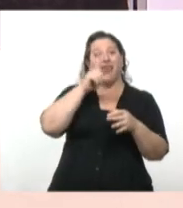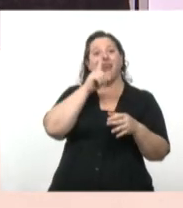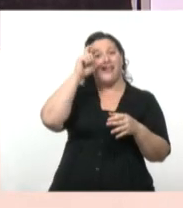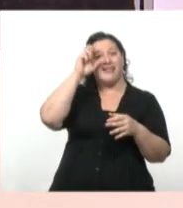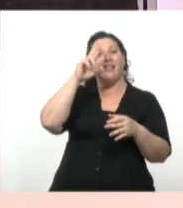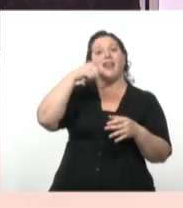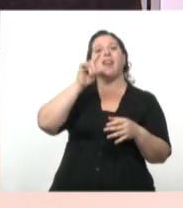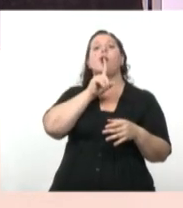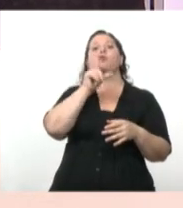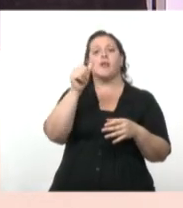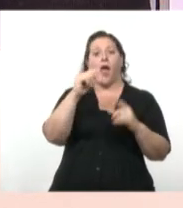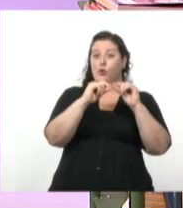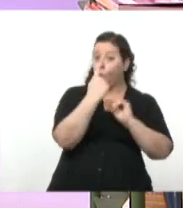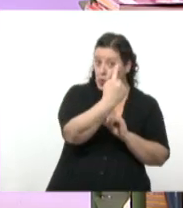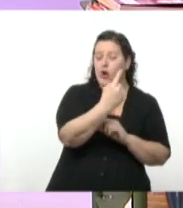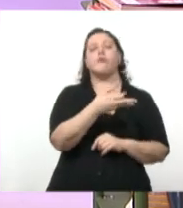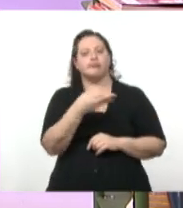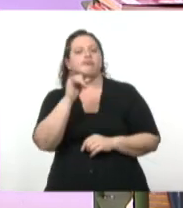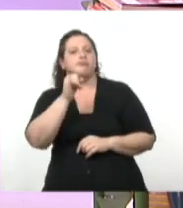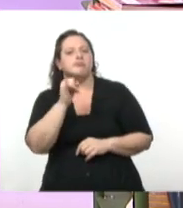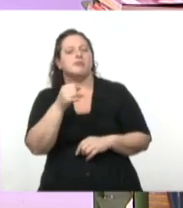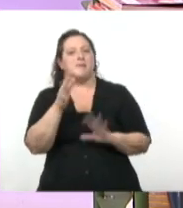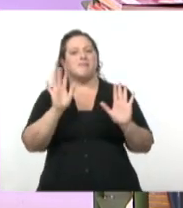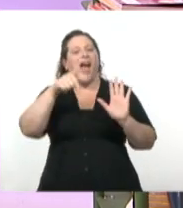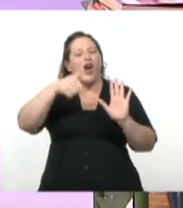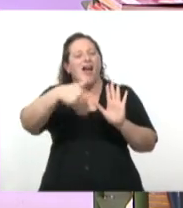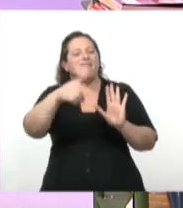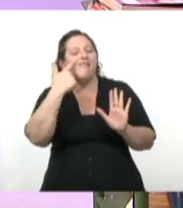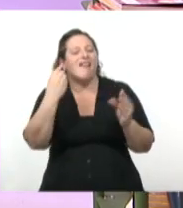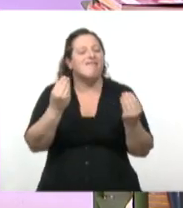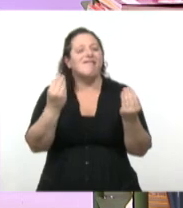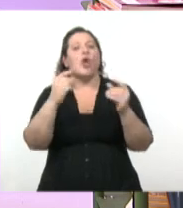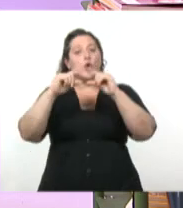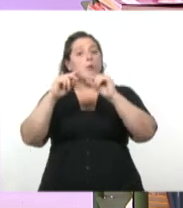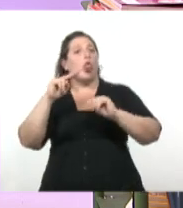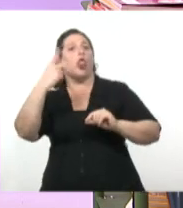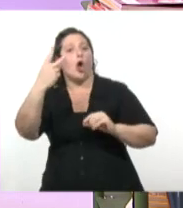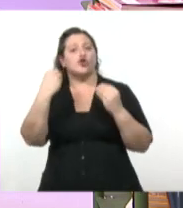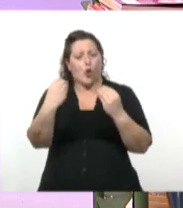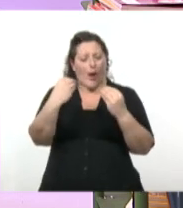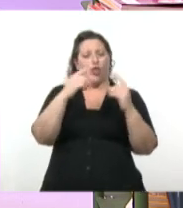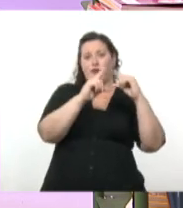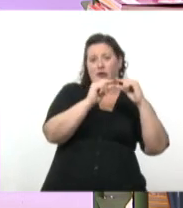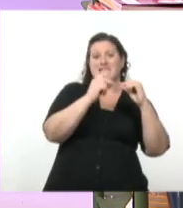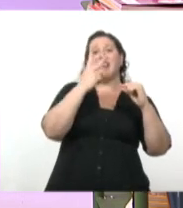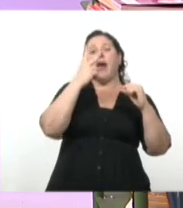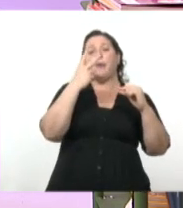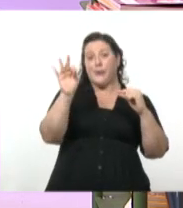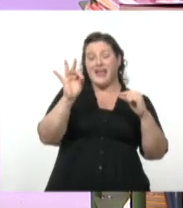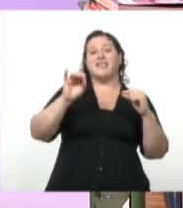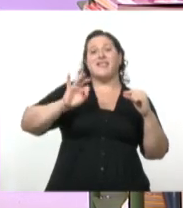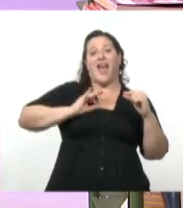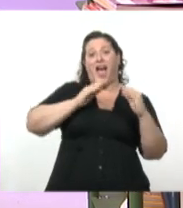a ver ahora es qué pasa con el Eternauta 2, que se produce casi 20 años después. Con la misma dupla.